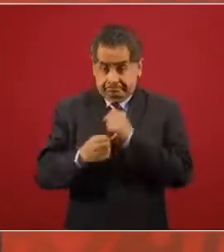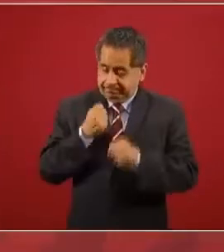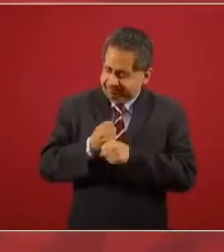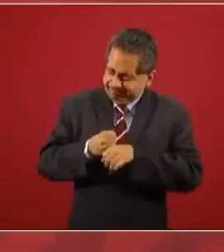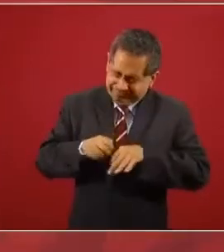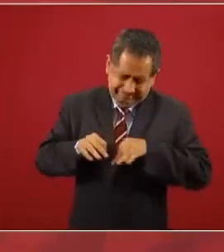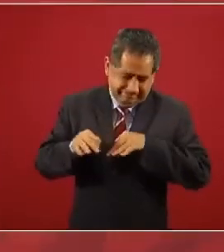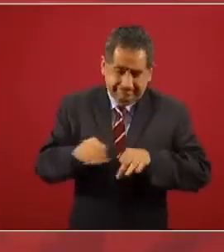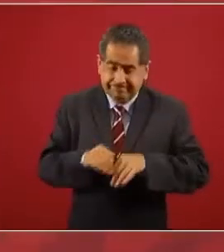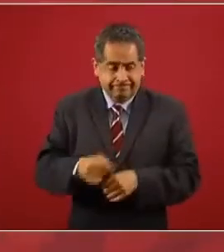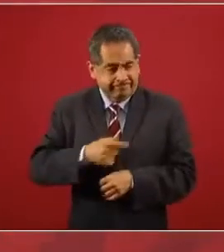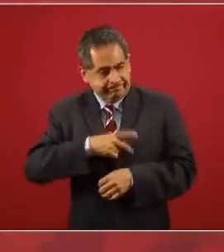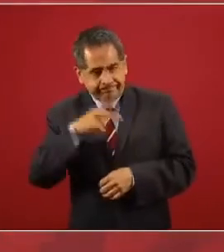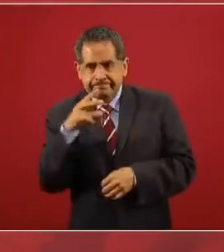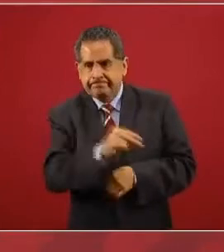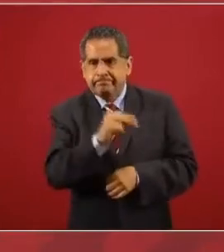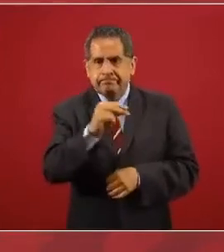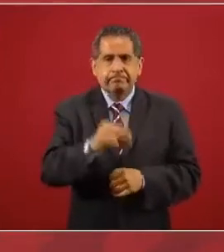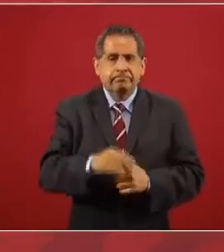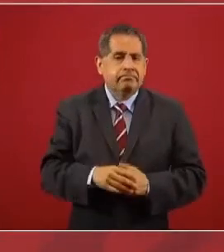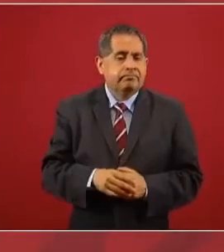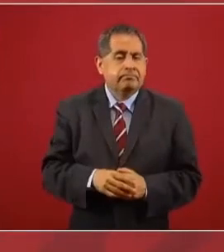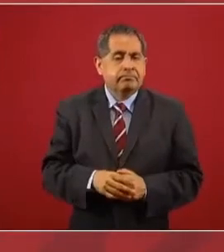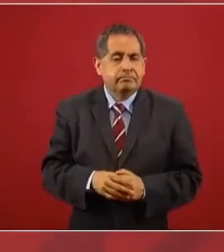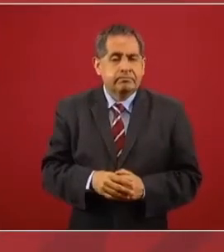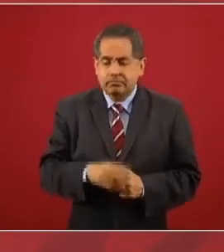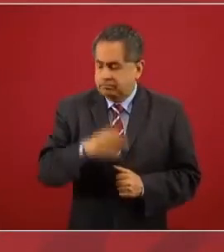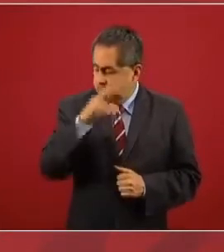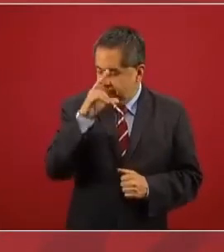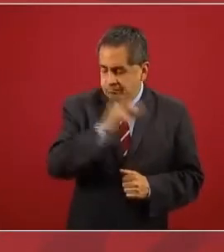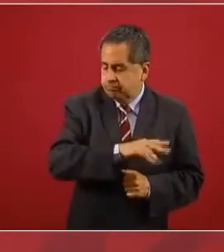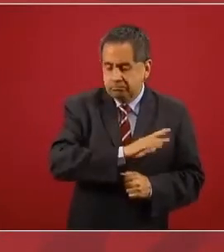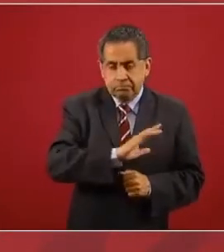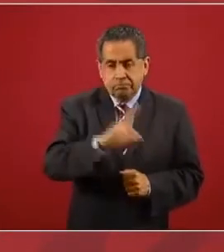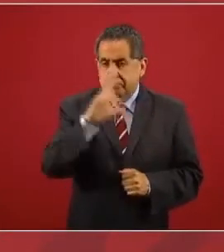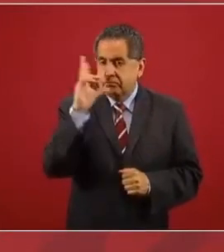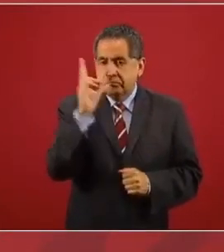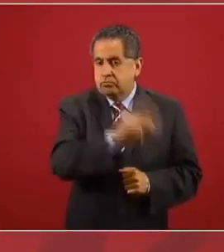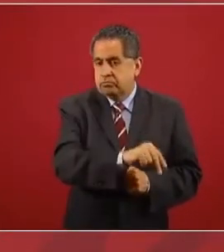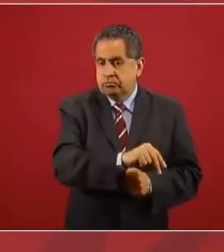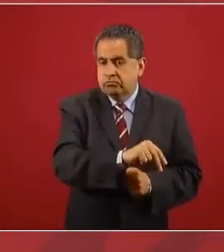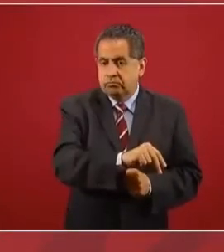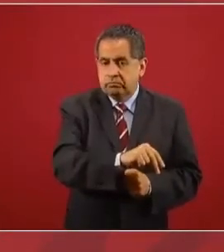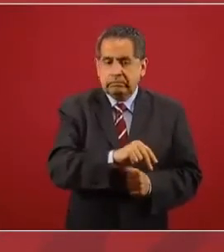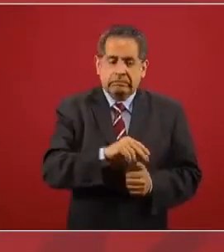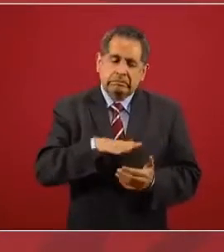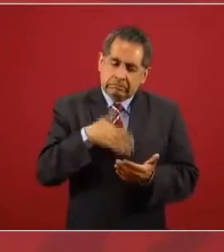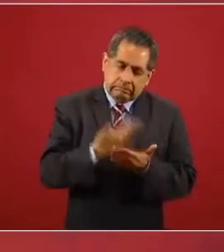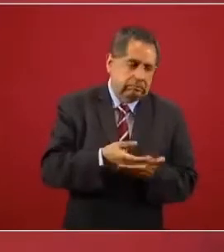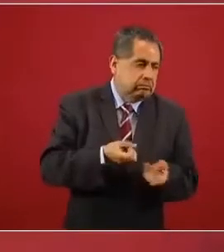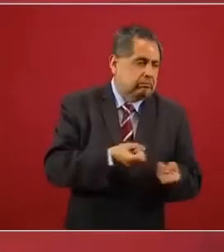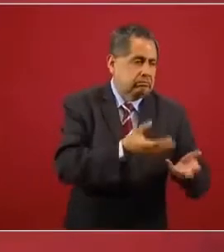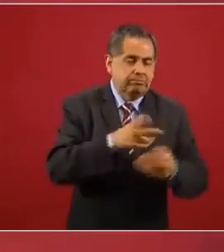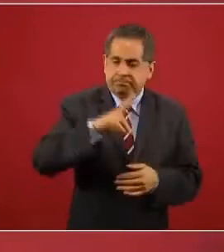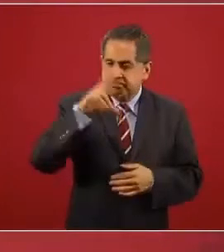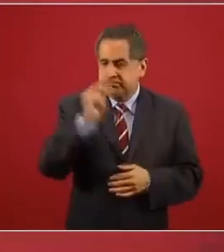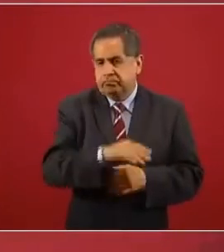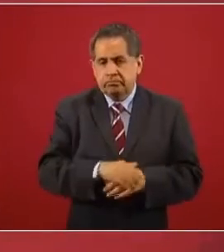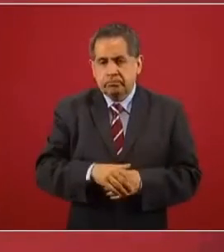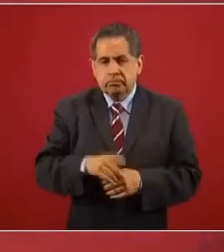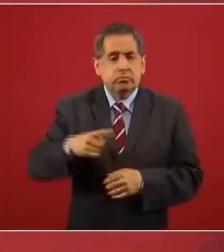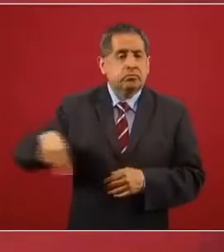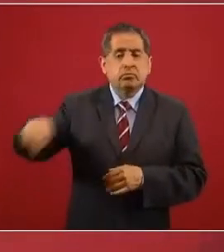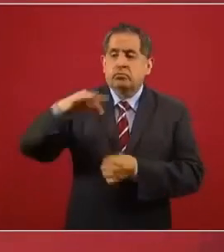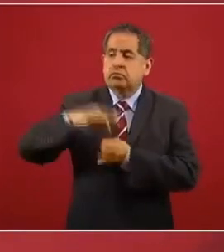no vamos a ceder. La gente no se